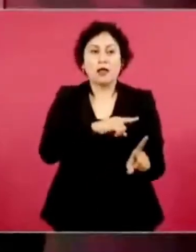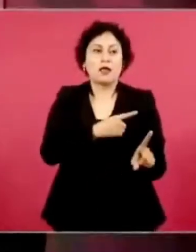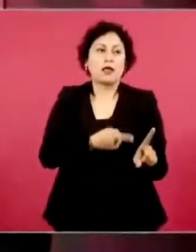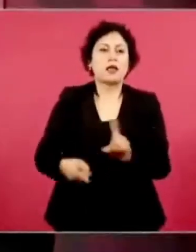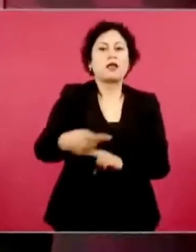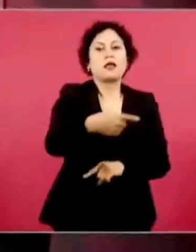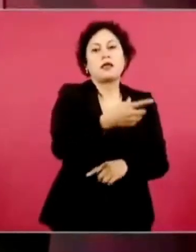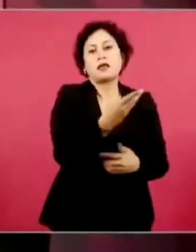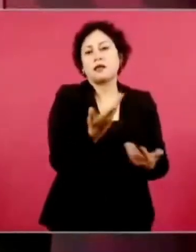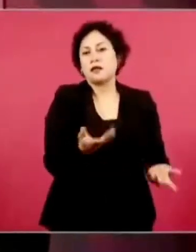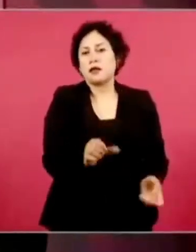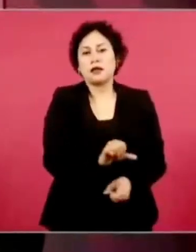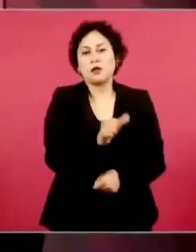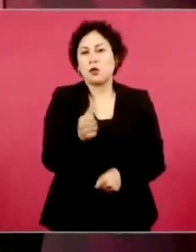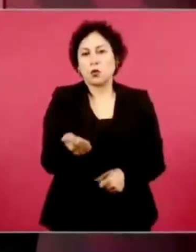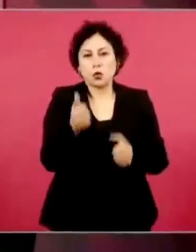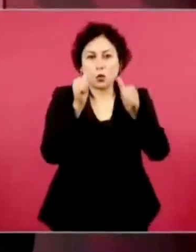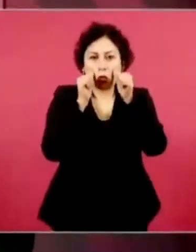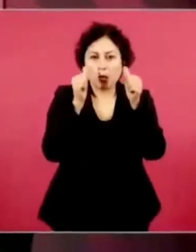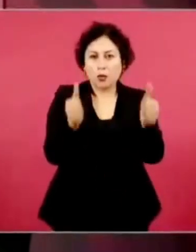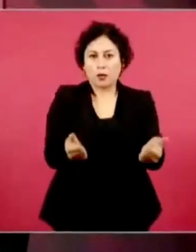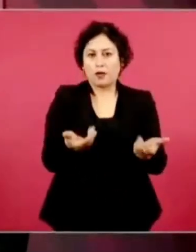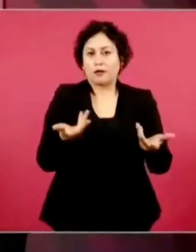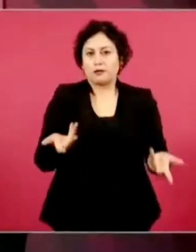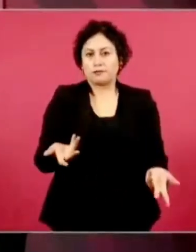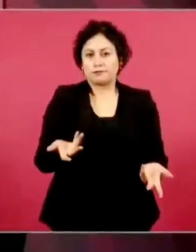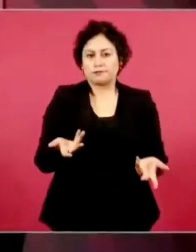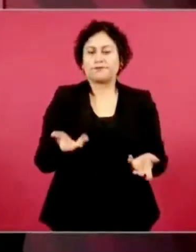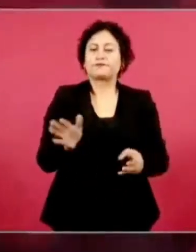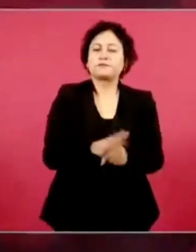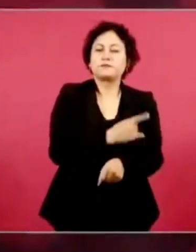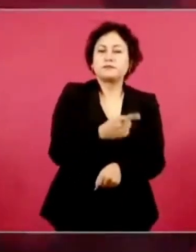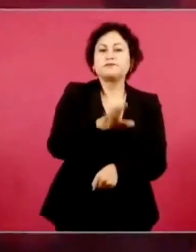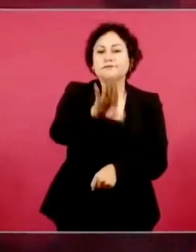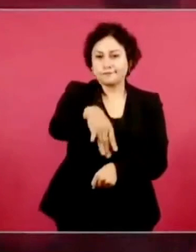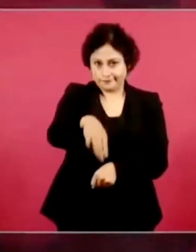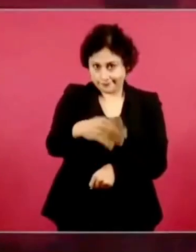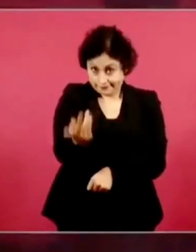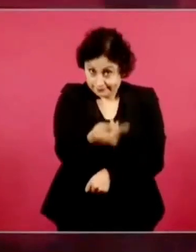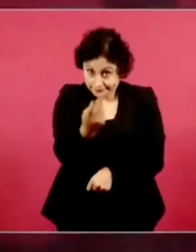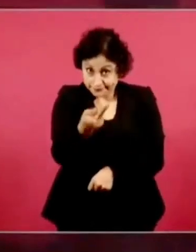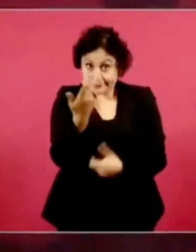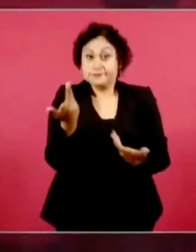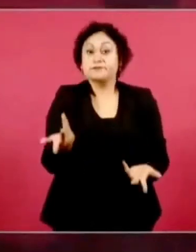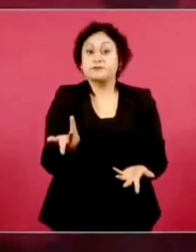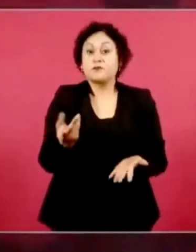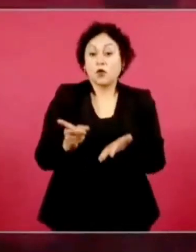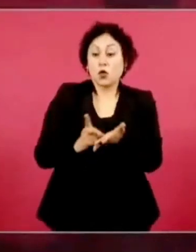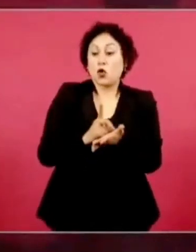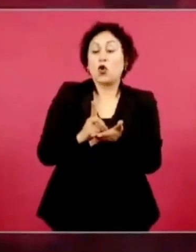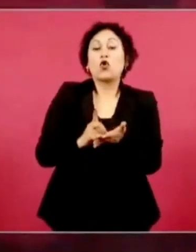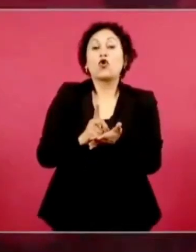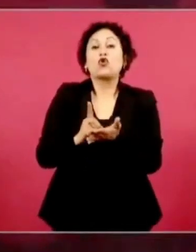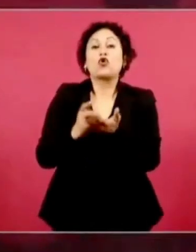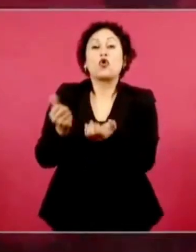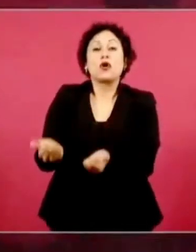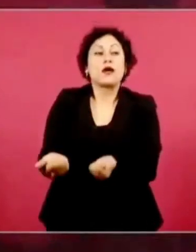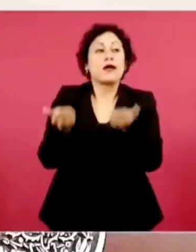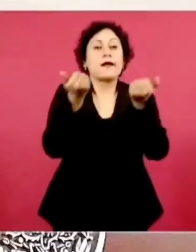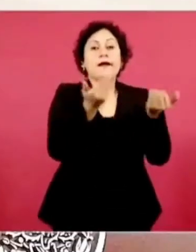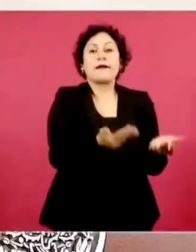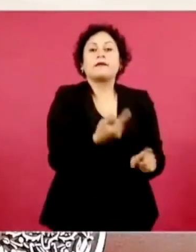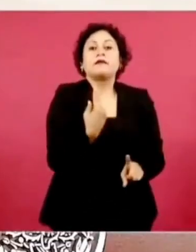¿quién introduce la droga? Pues sí, hay que combatir el narcotráfico.